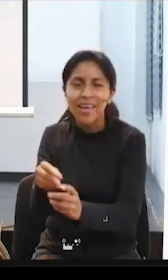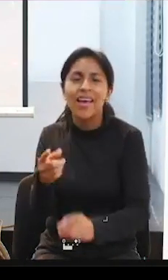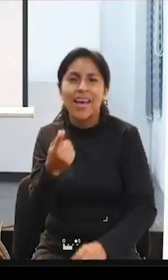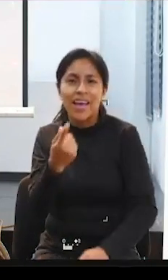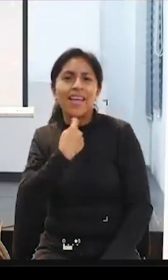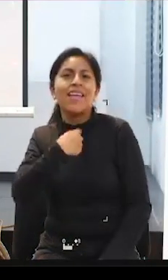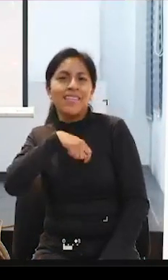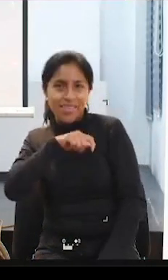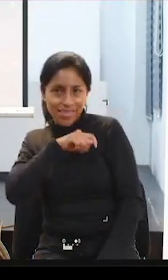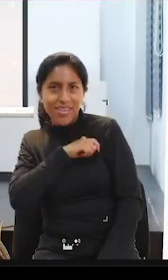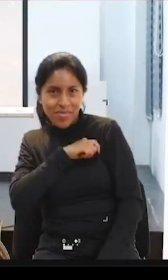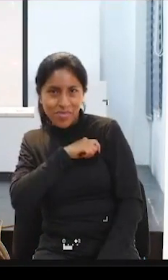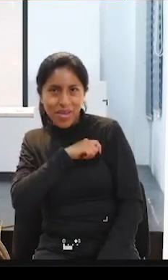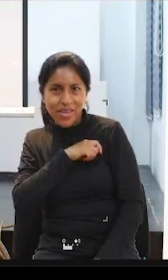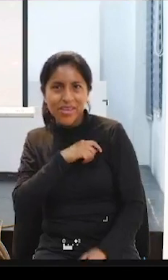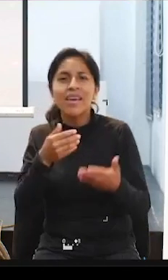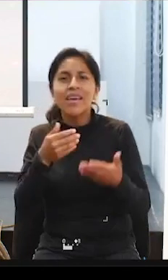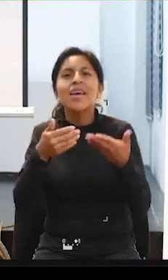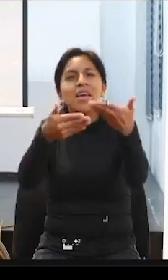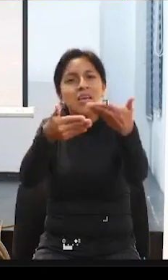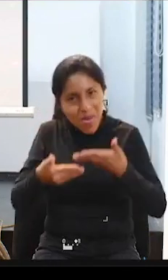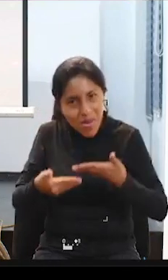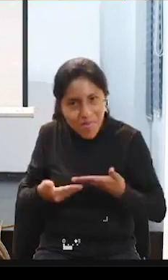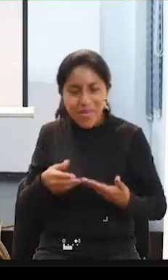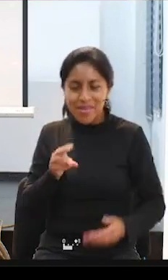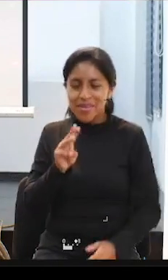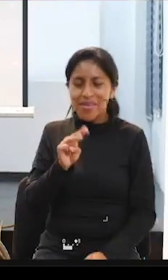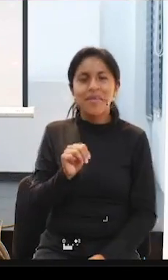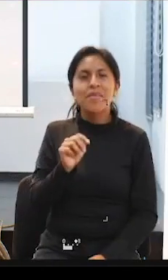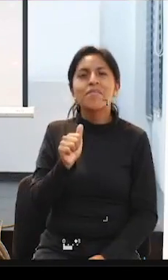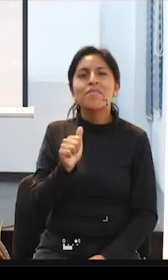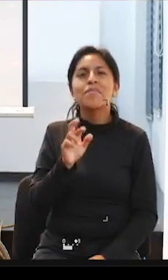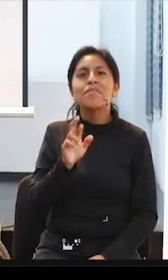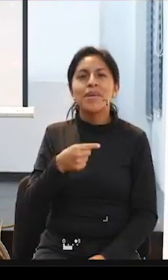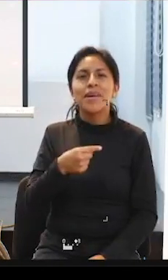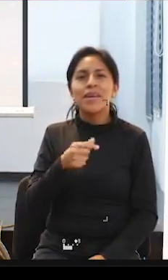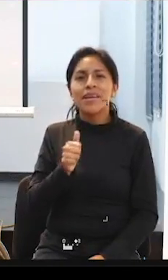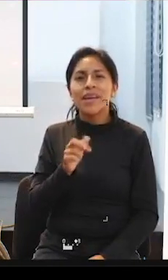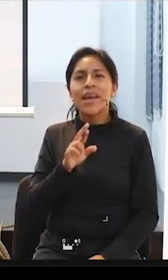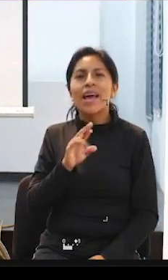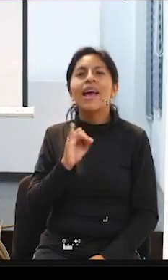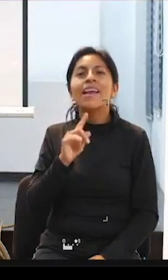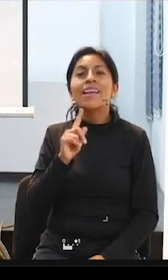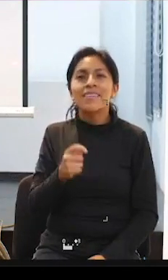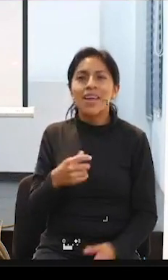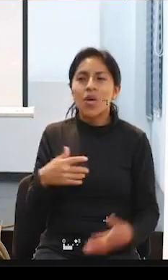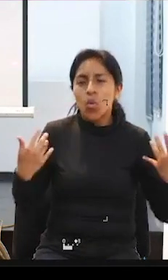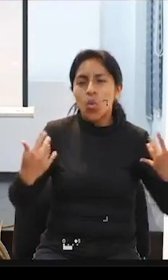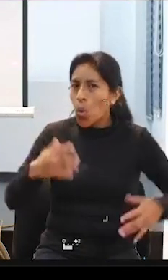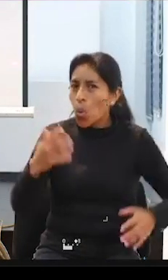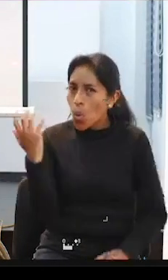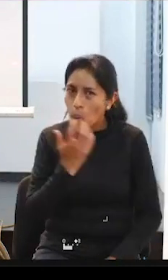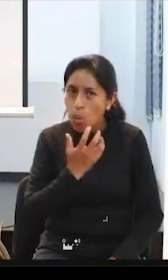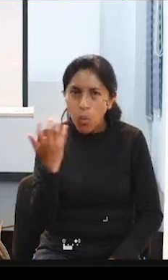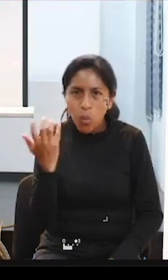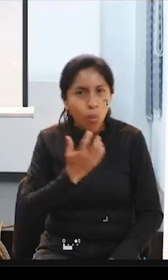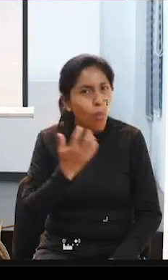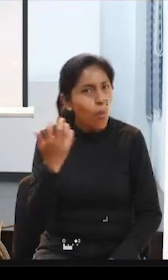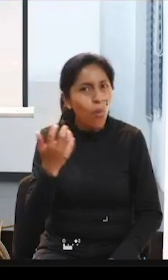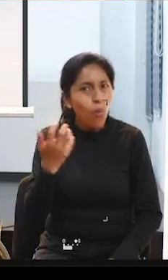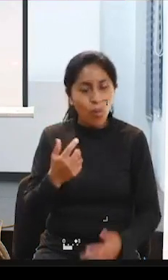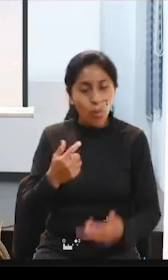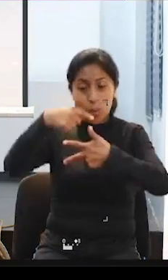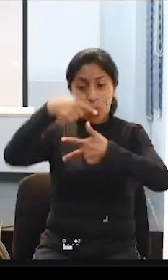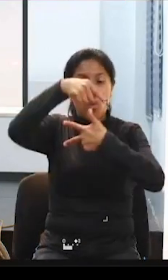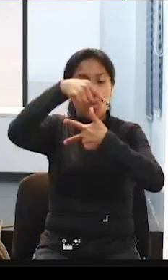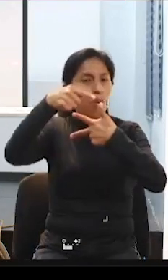Bienvenida, querida Margarita. Entonces, realmente es un lujo las personas con las que contamos el